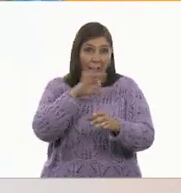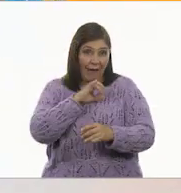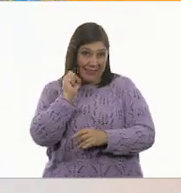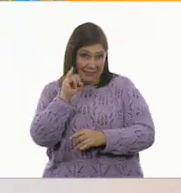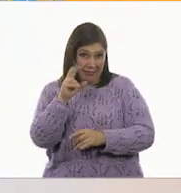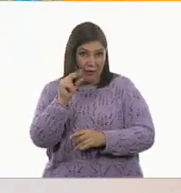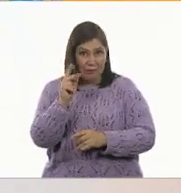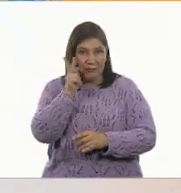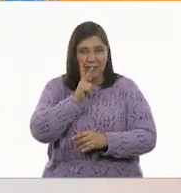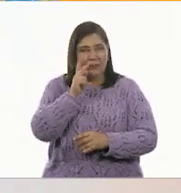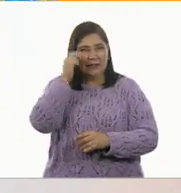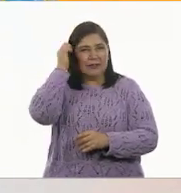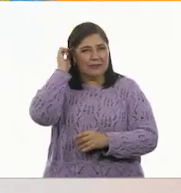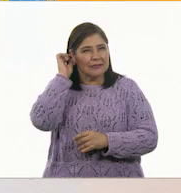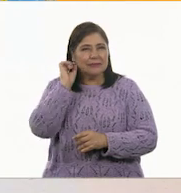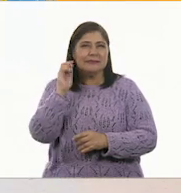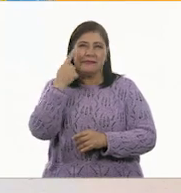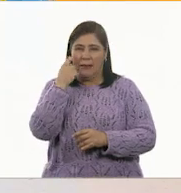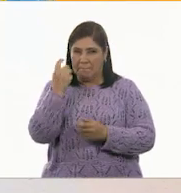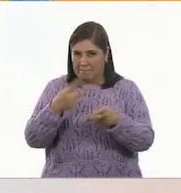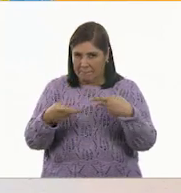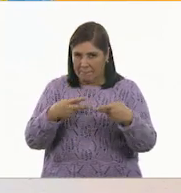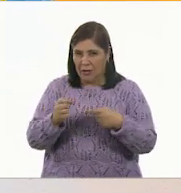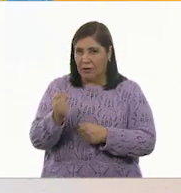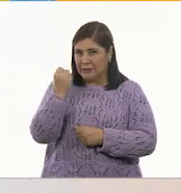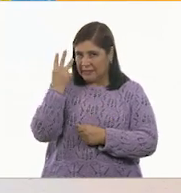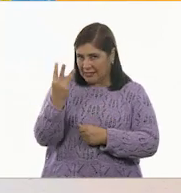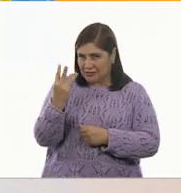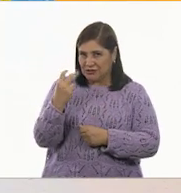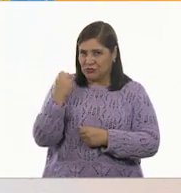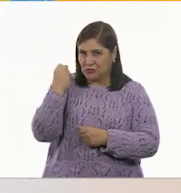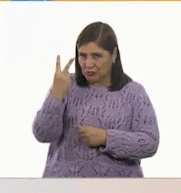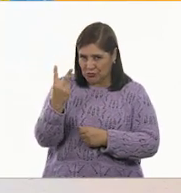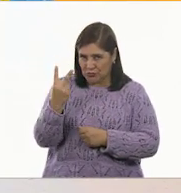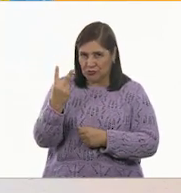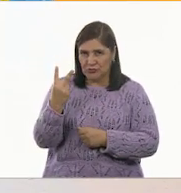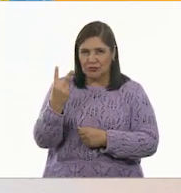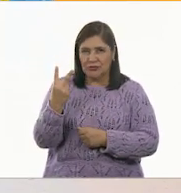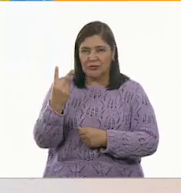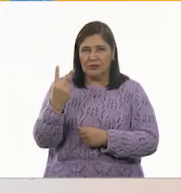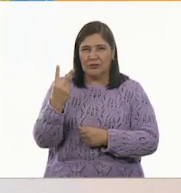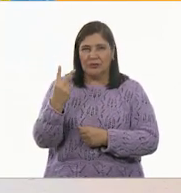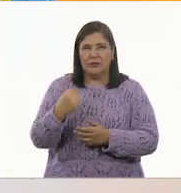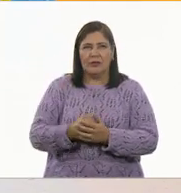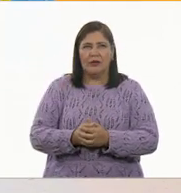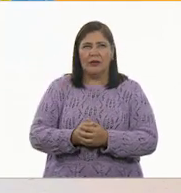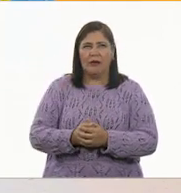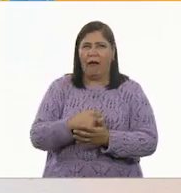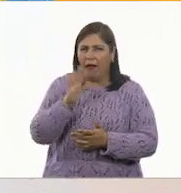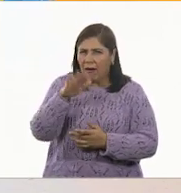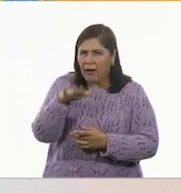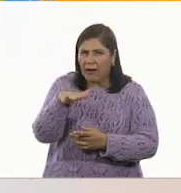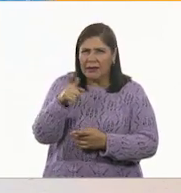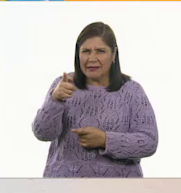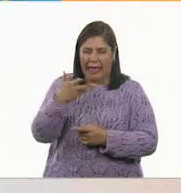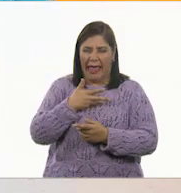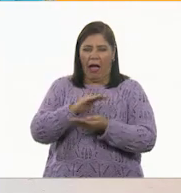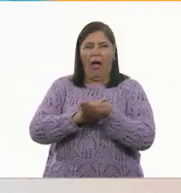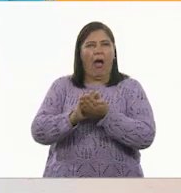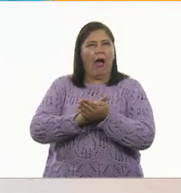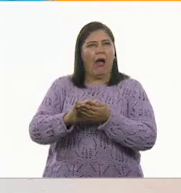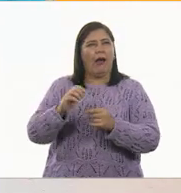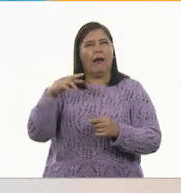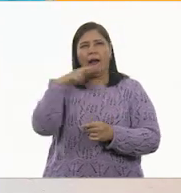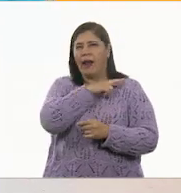Ok. Preparados en tres, dos. Gana el que meta las tres bolitas. Oye, ya tienes tus bolitas, Aníbal. Qué